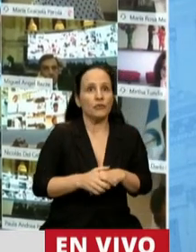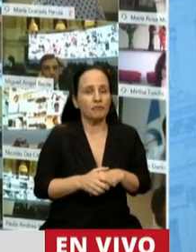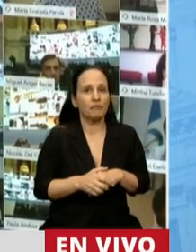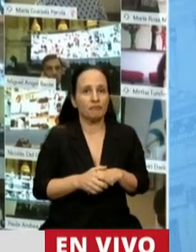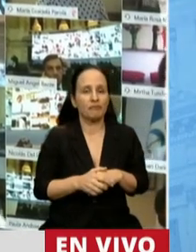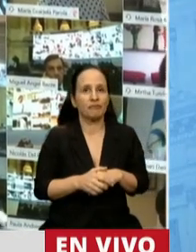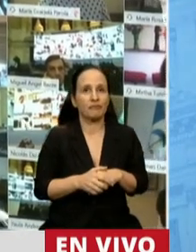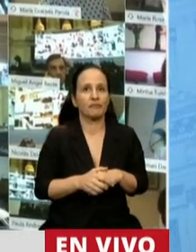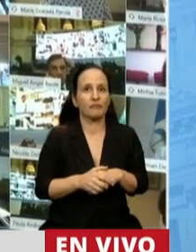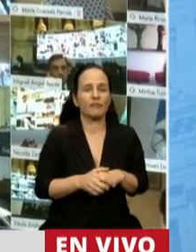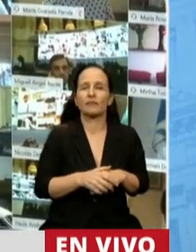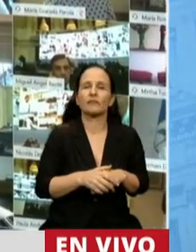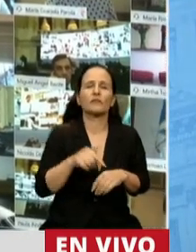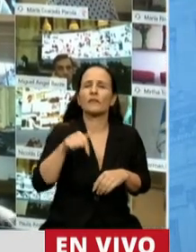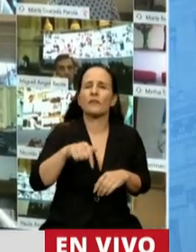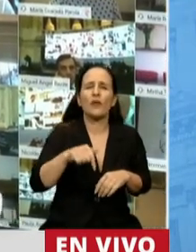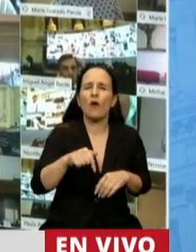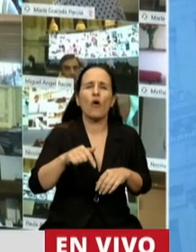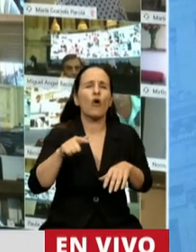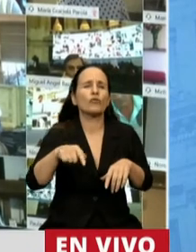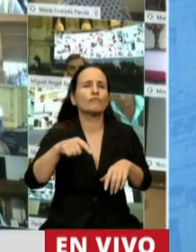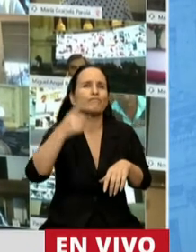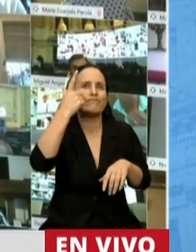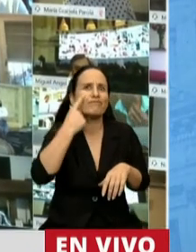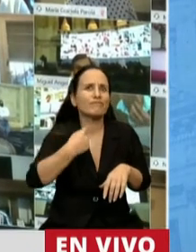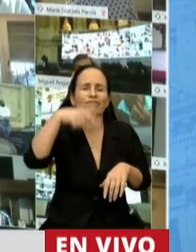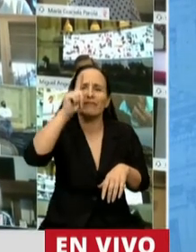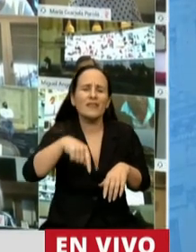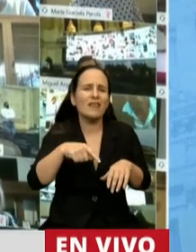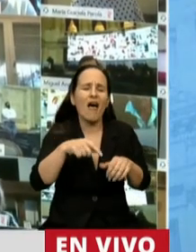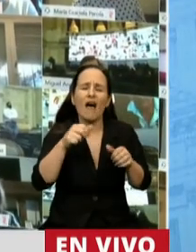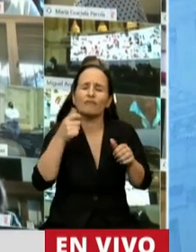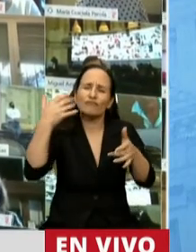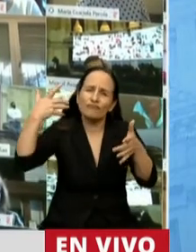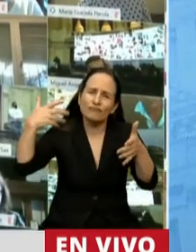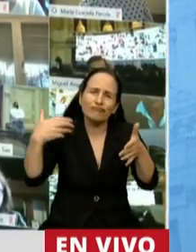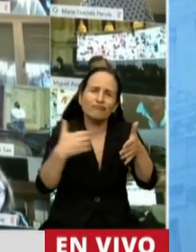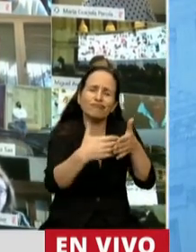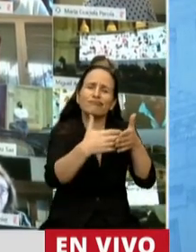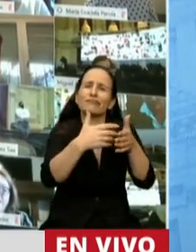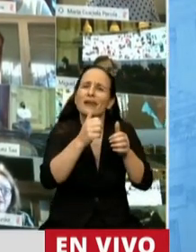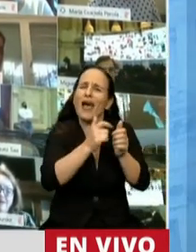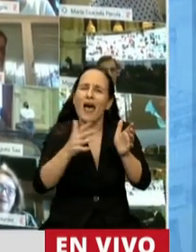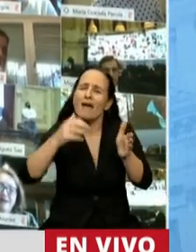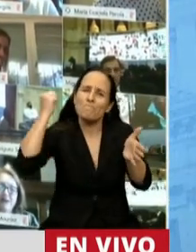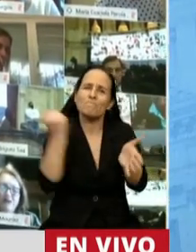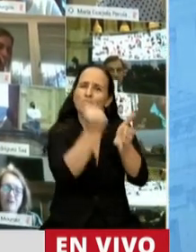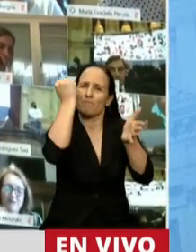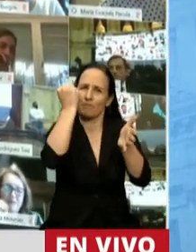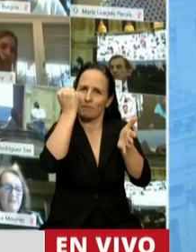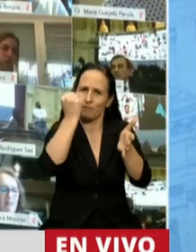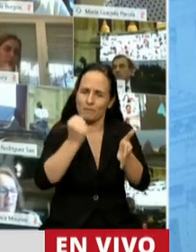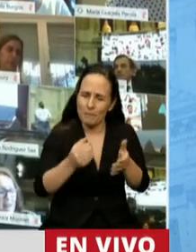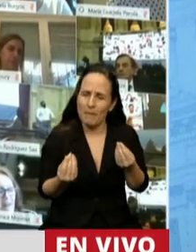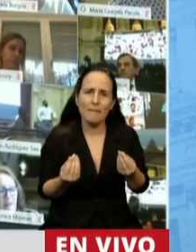estamos atravesando una jornada histórica para la historia de nuestro país. En lo que tiene que ver